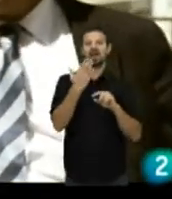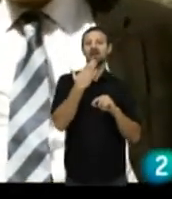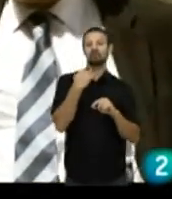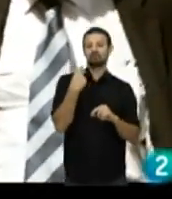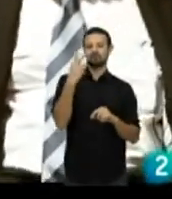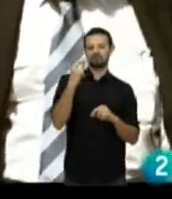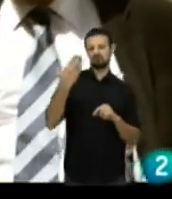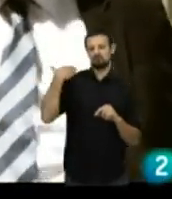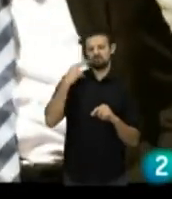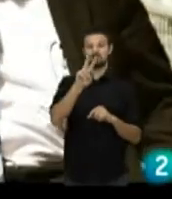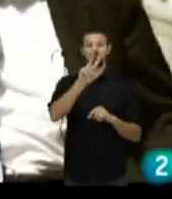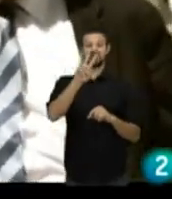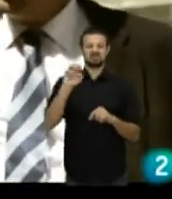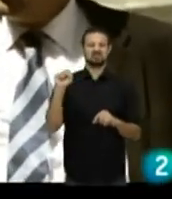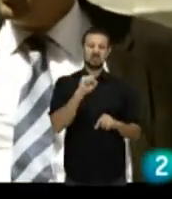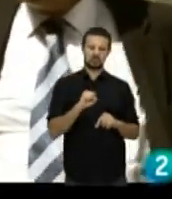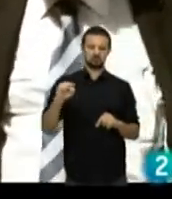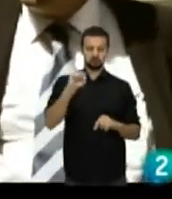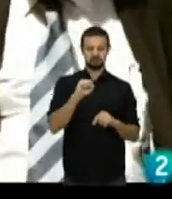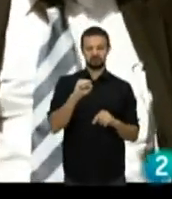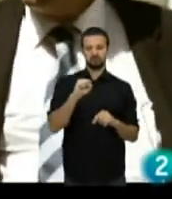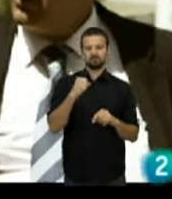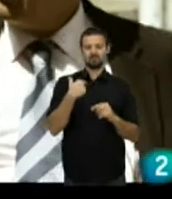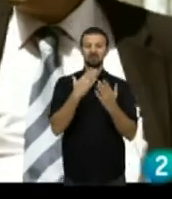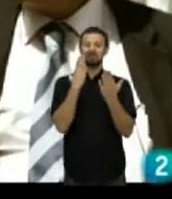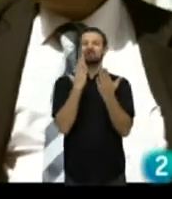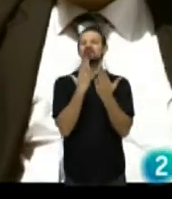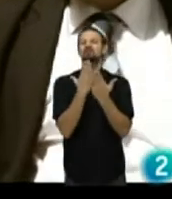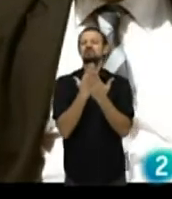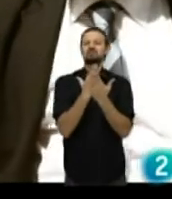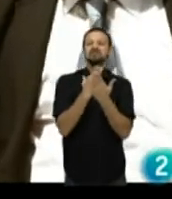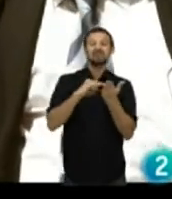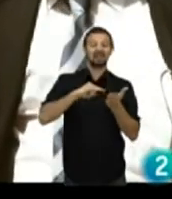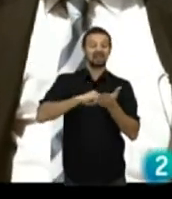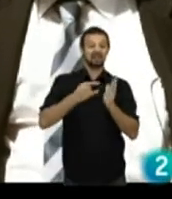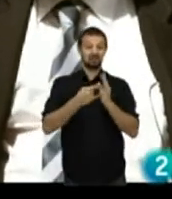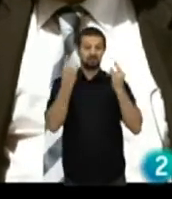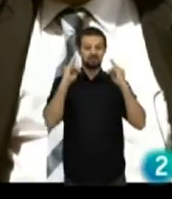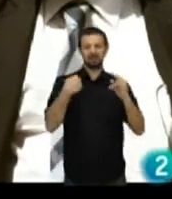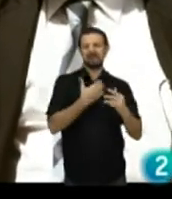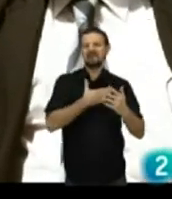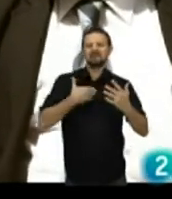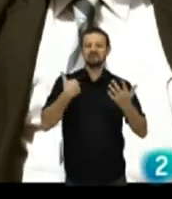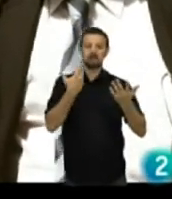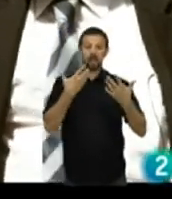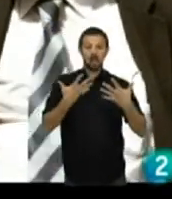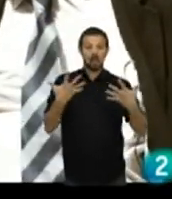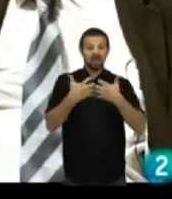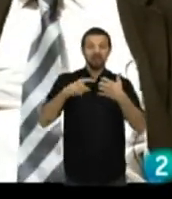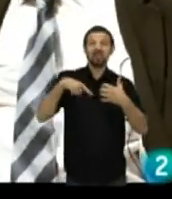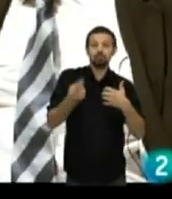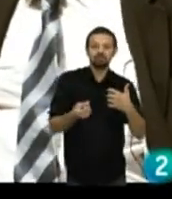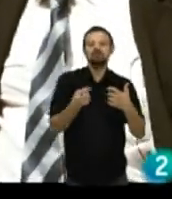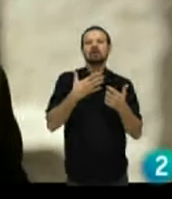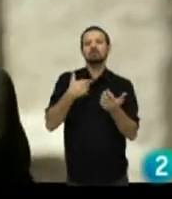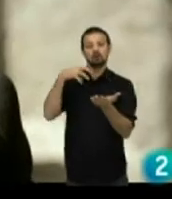hace ya, pues, 23. Y yo estaba estudiando Ingeniería Técnica Forestal y yo quería volver a hacer exactamente lo mismo. O la misma carrera, en el mismo colegio mayor,